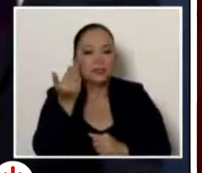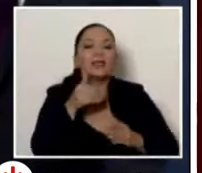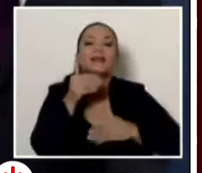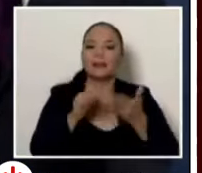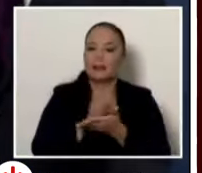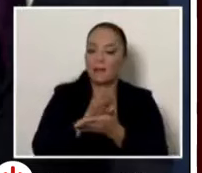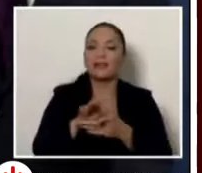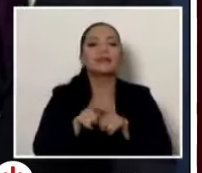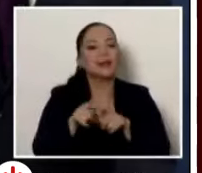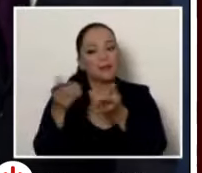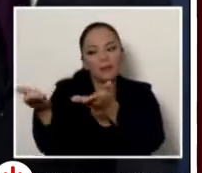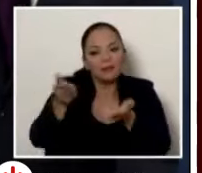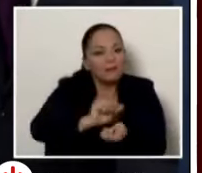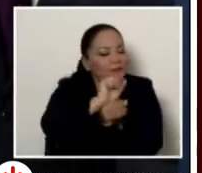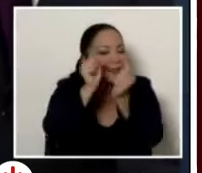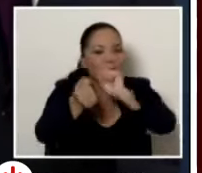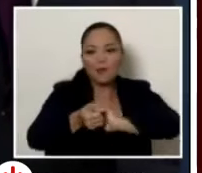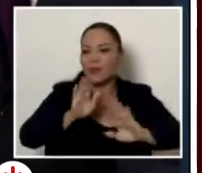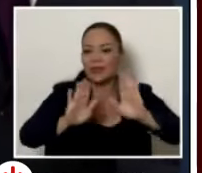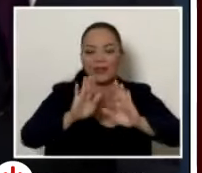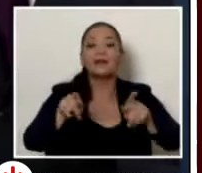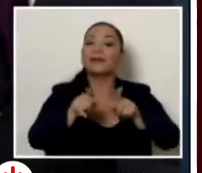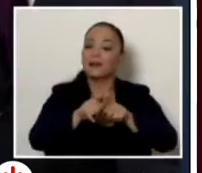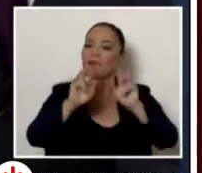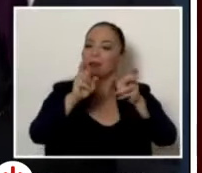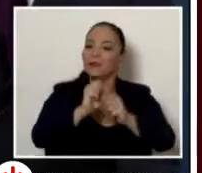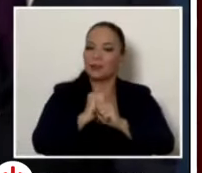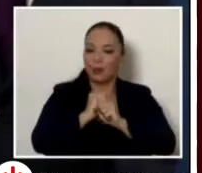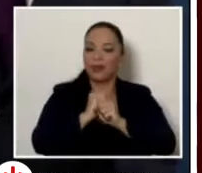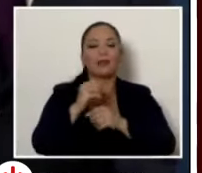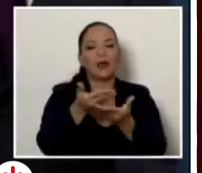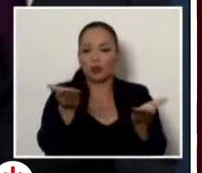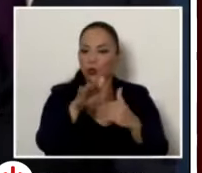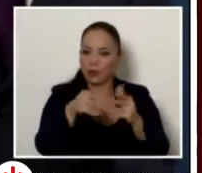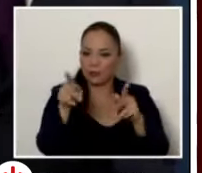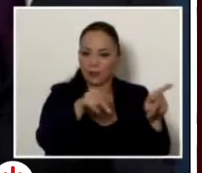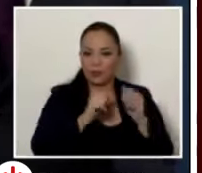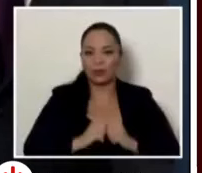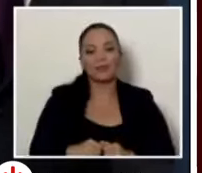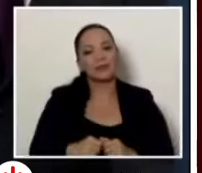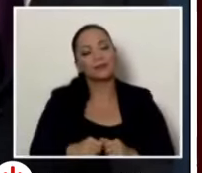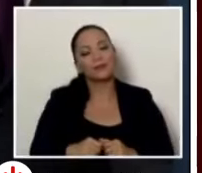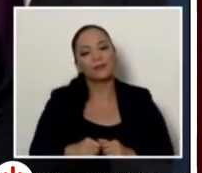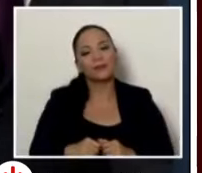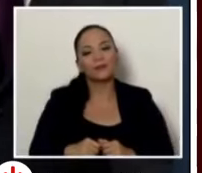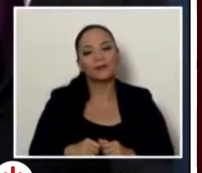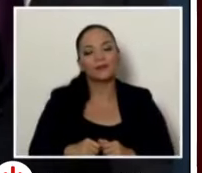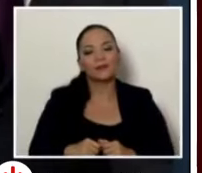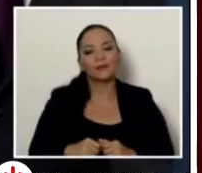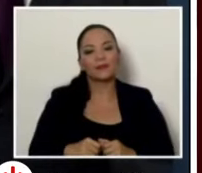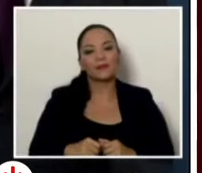también trayendo una transformación digital y de seguridad nacional a todos ustedes. A final de cuentas, las